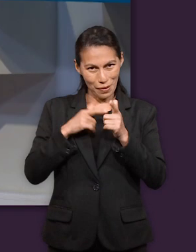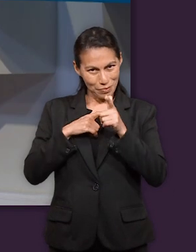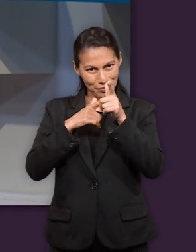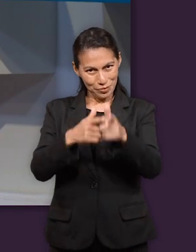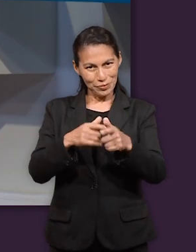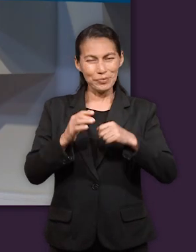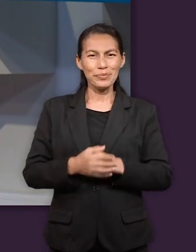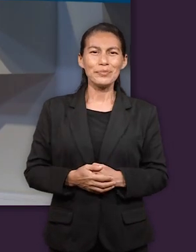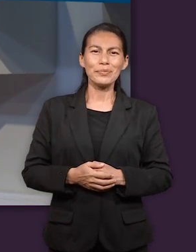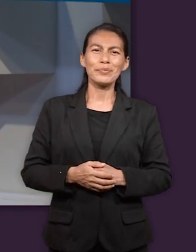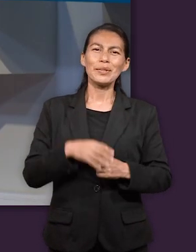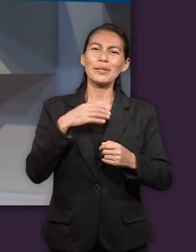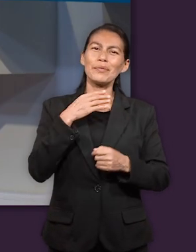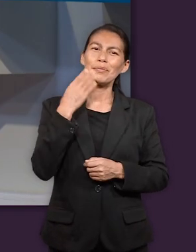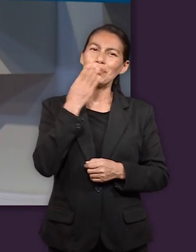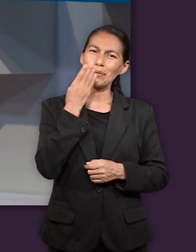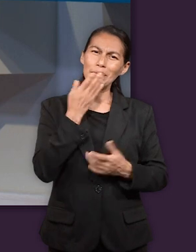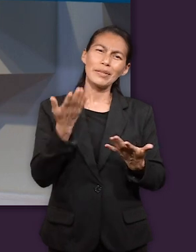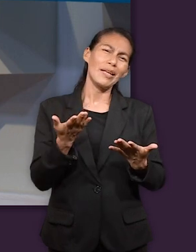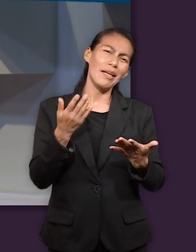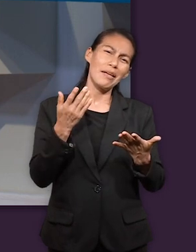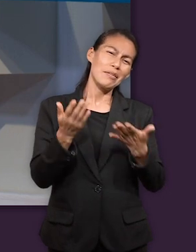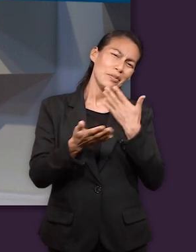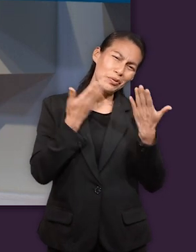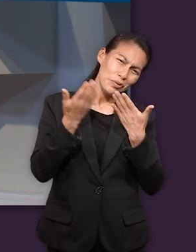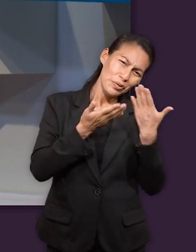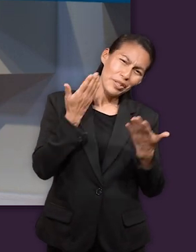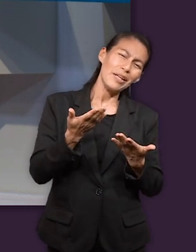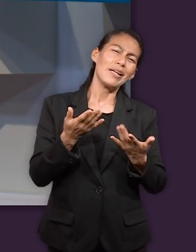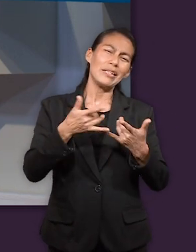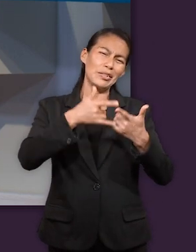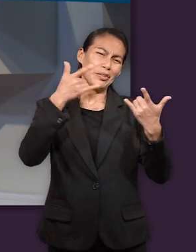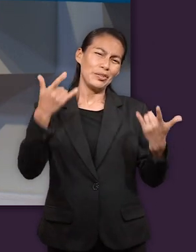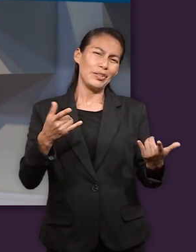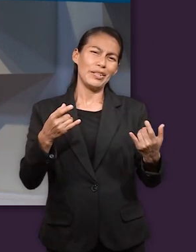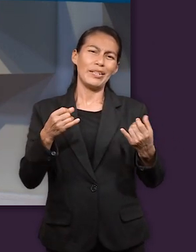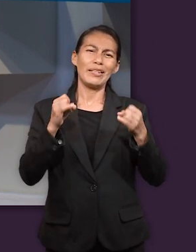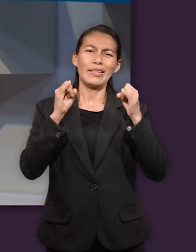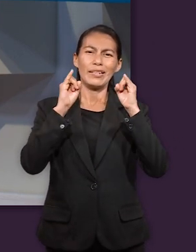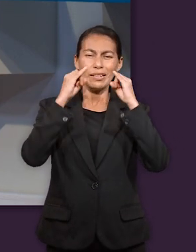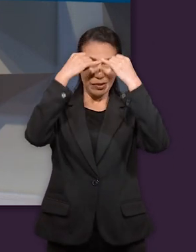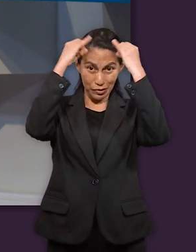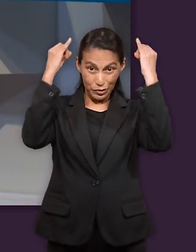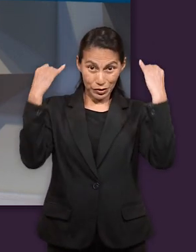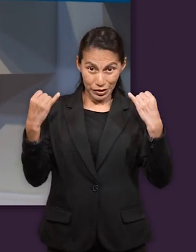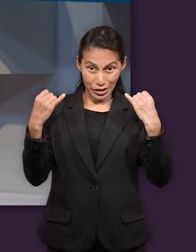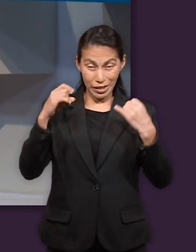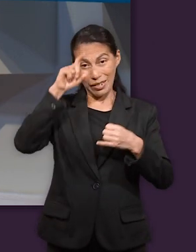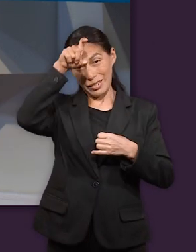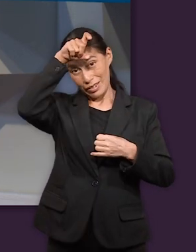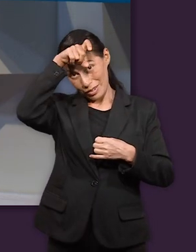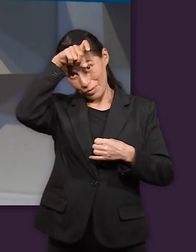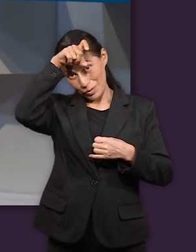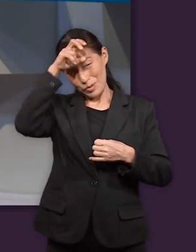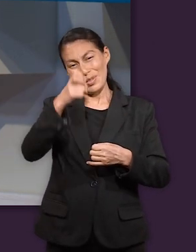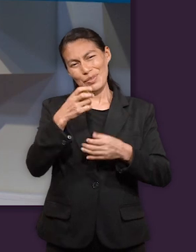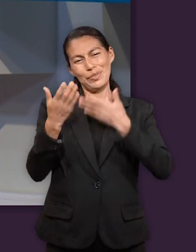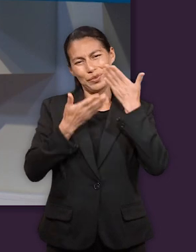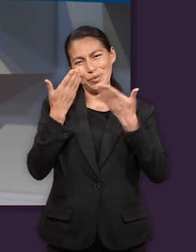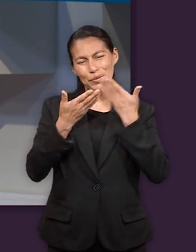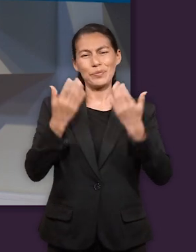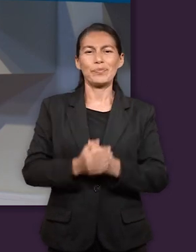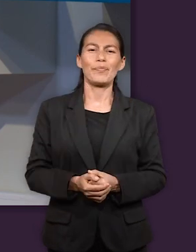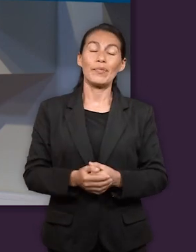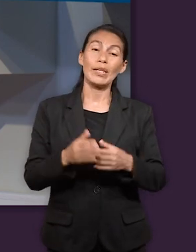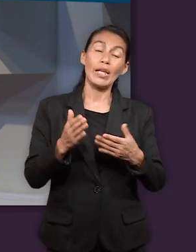gracias por continuar con nosotros seguimos estudiando esta etapa de la vida de José en Egipto y